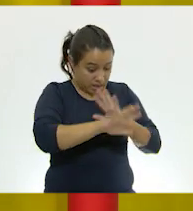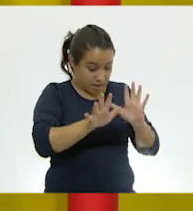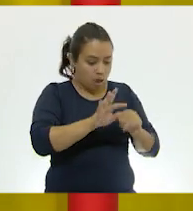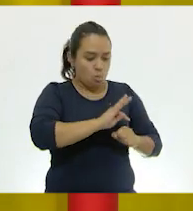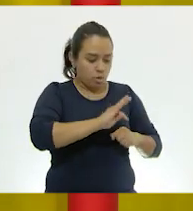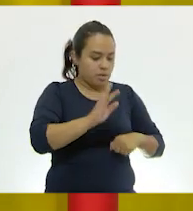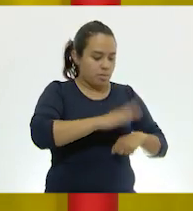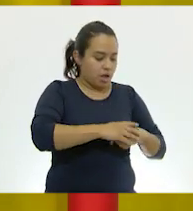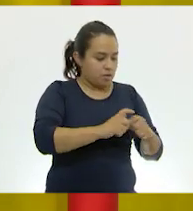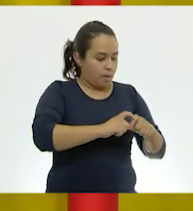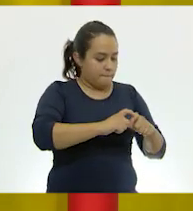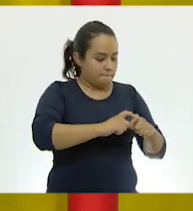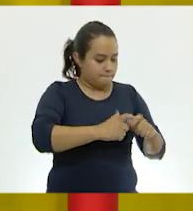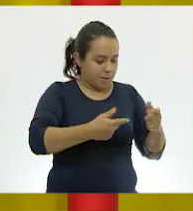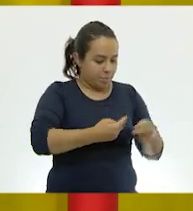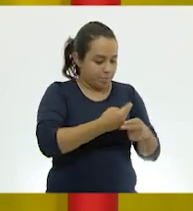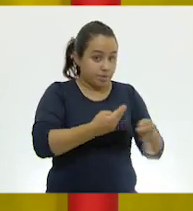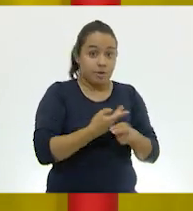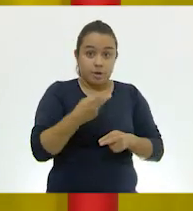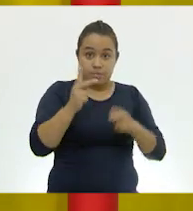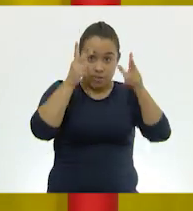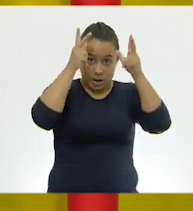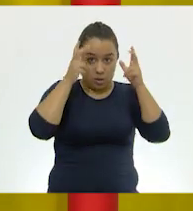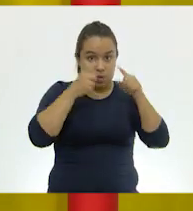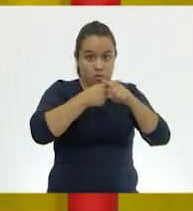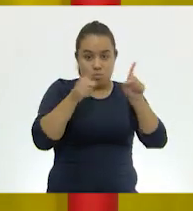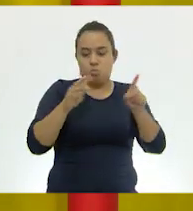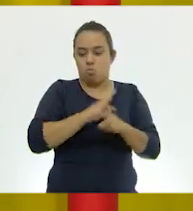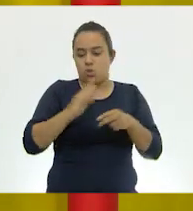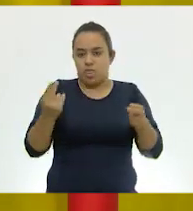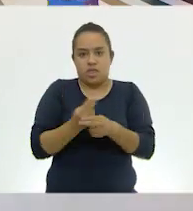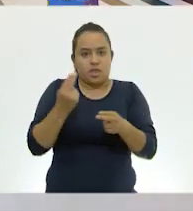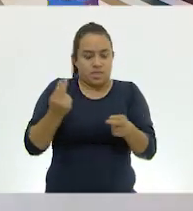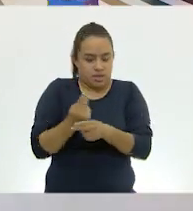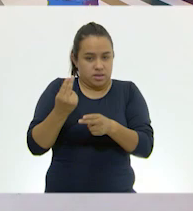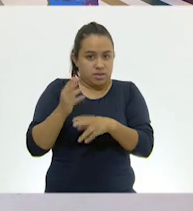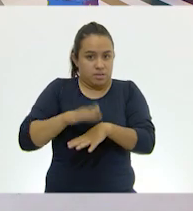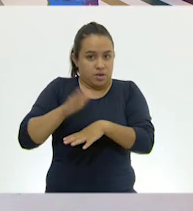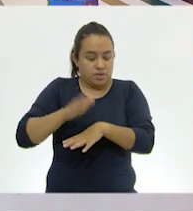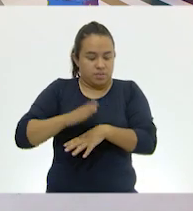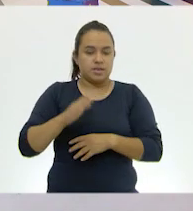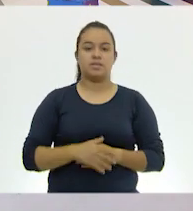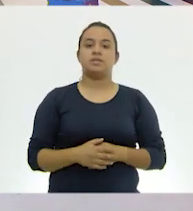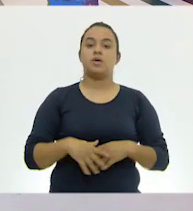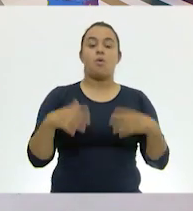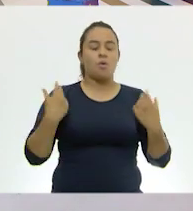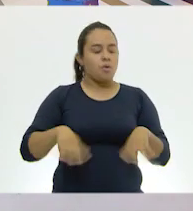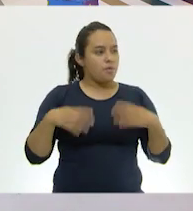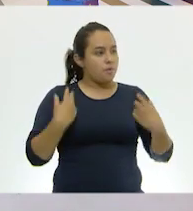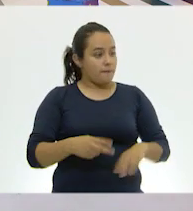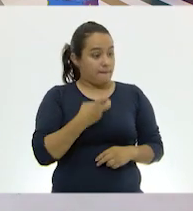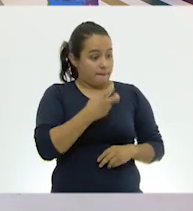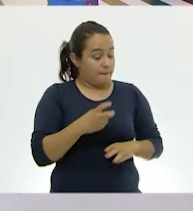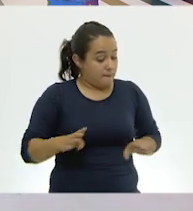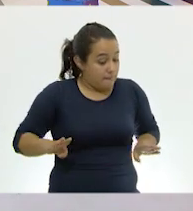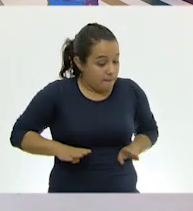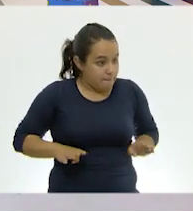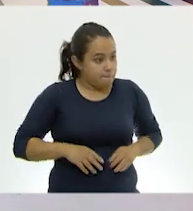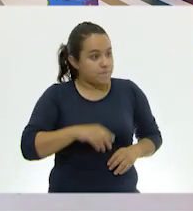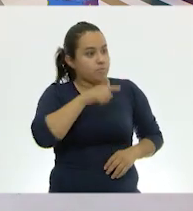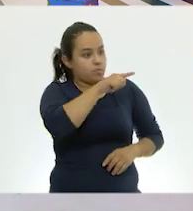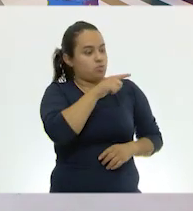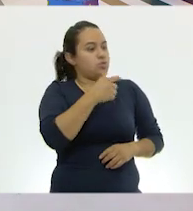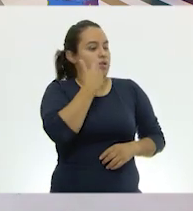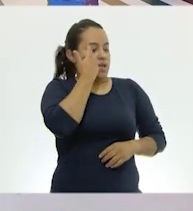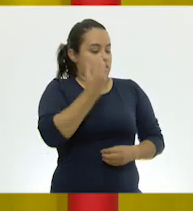reproducirse. No es el caso de los ajolotes. No, exacto. ¡Wow! Entonces, todas estas características fueron las que te motivaron